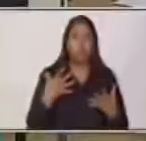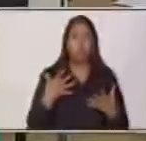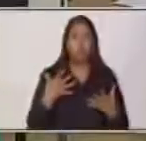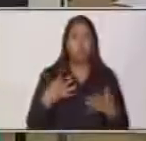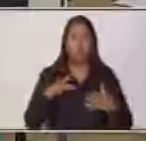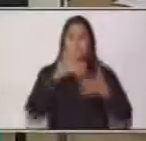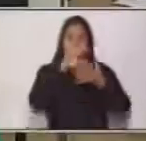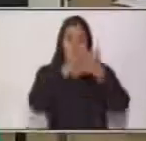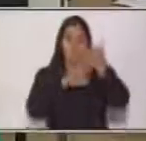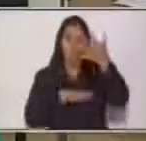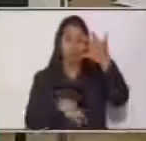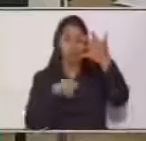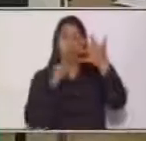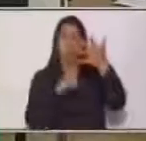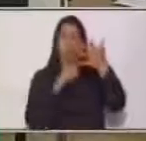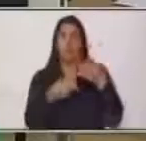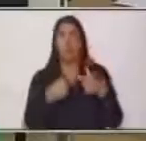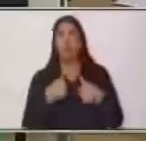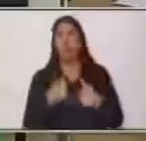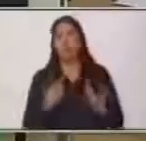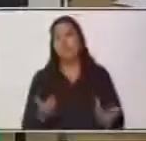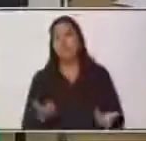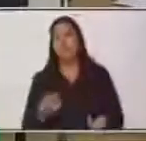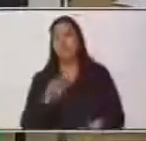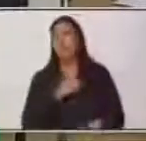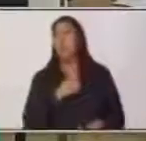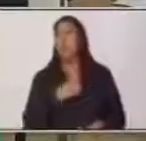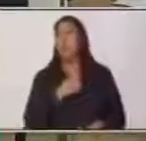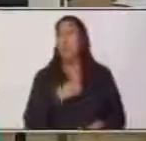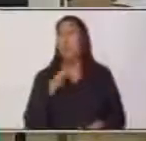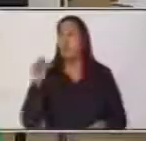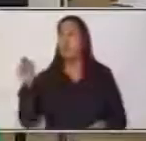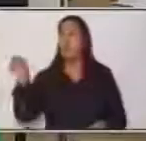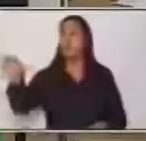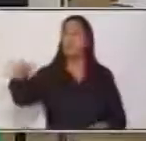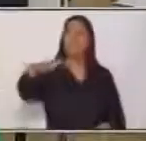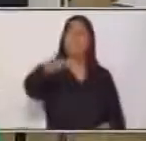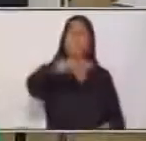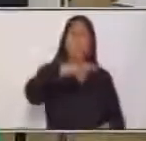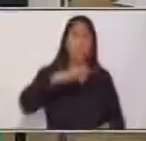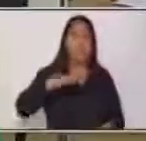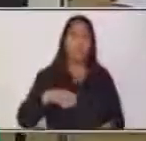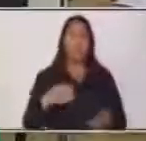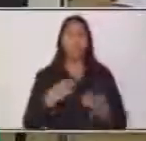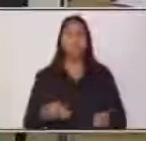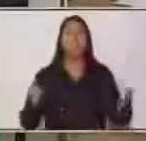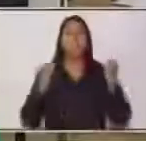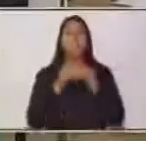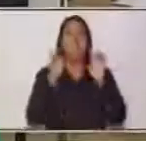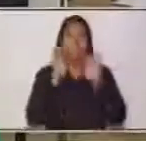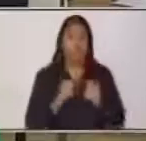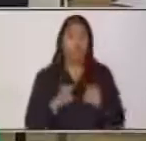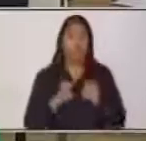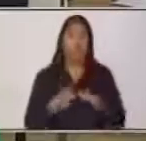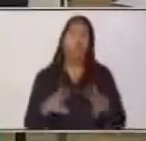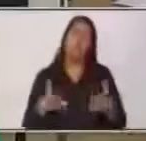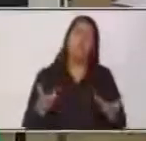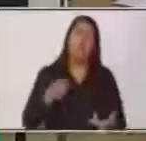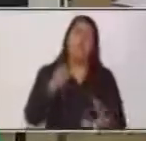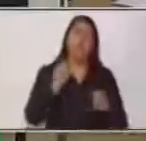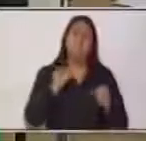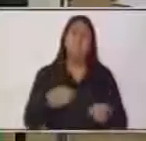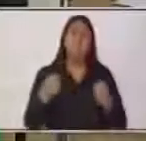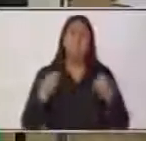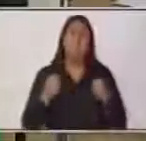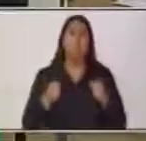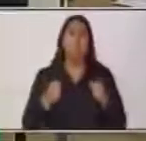expositivo. Y yo, de alguna manera, lo quiero reflejar con todos ustedes. Lo quiero reflejar con más personas. Bueno, usted lo puede hacer, pero